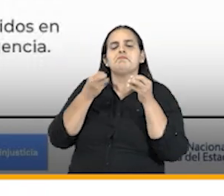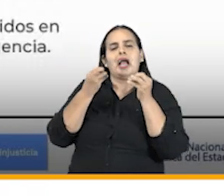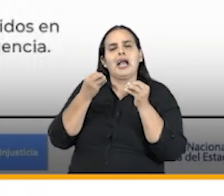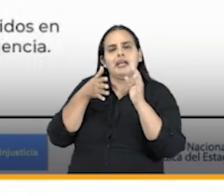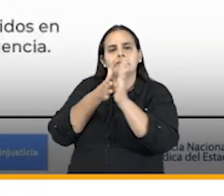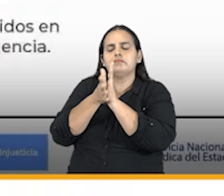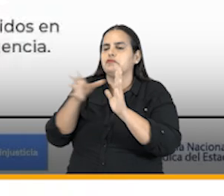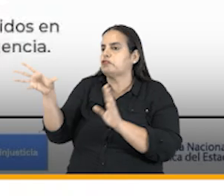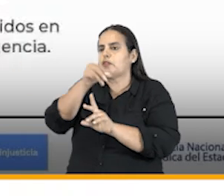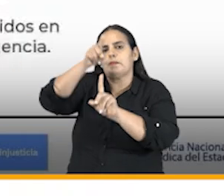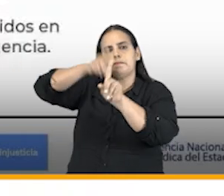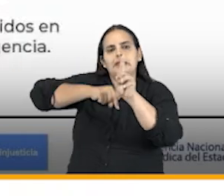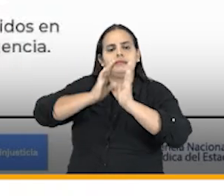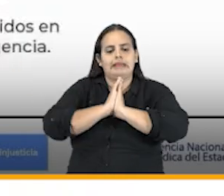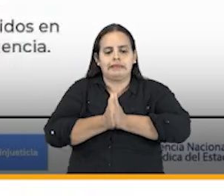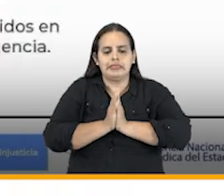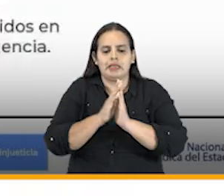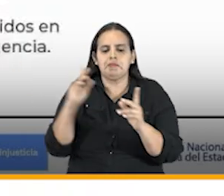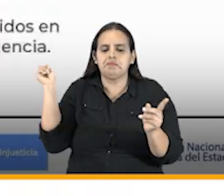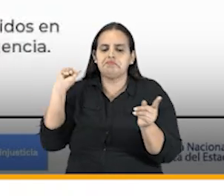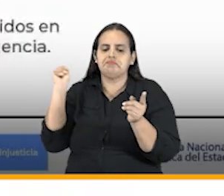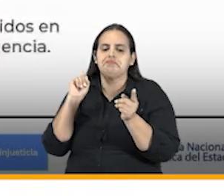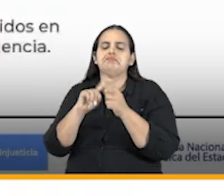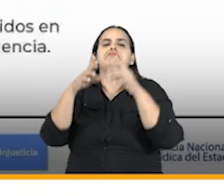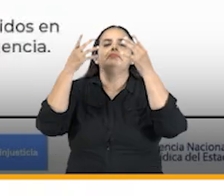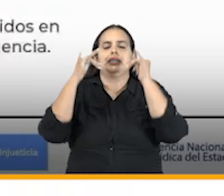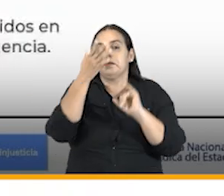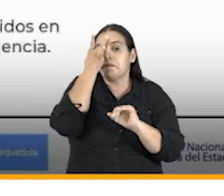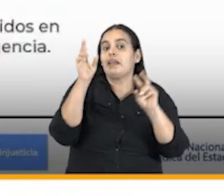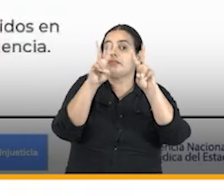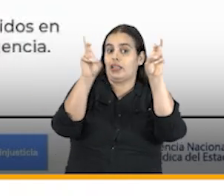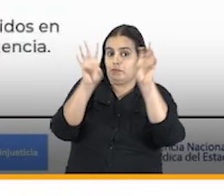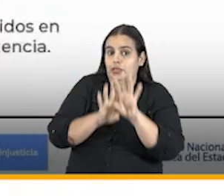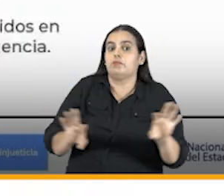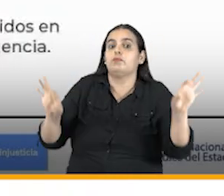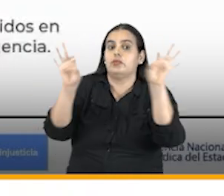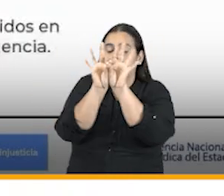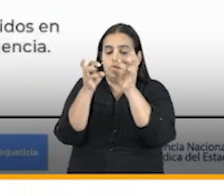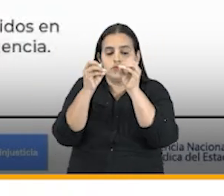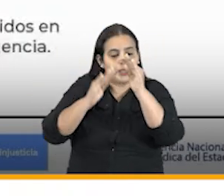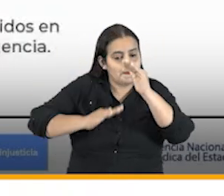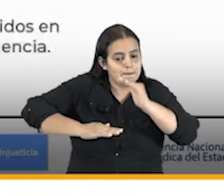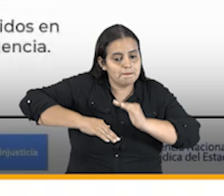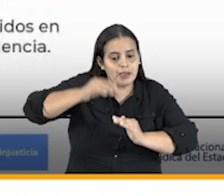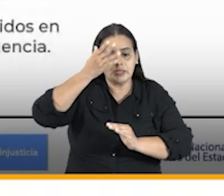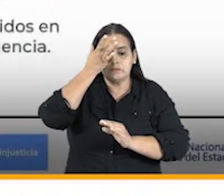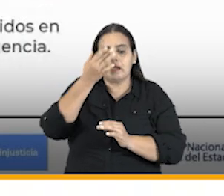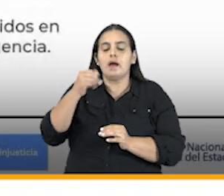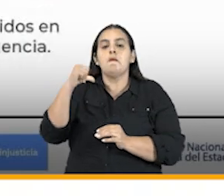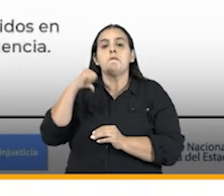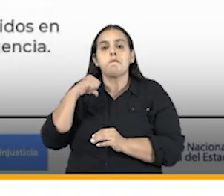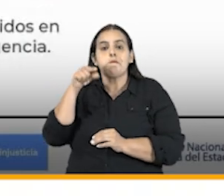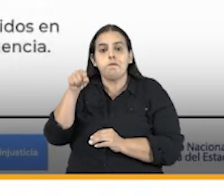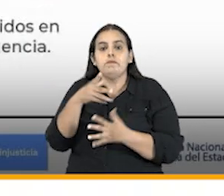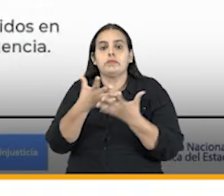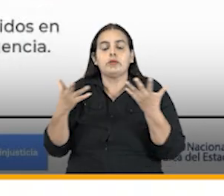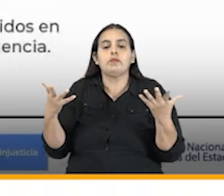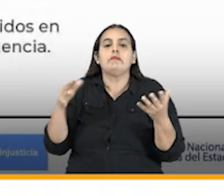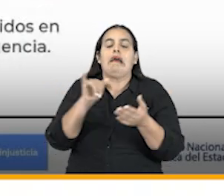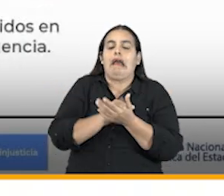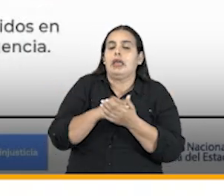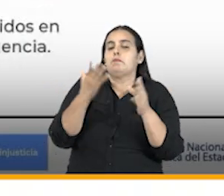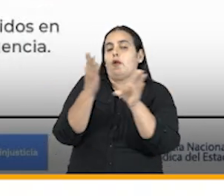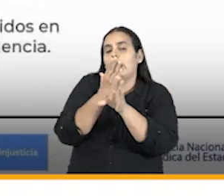prácticamente todo el mes de diciembre en este tema porque es un tema trascendental es una de las principales causas que le genera litigiosidad al Estado y es muy